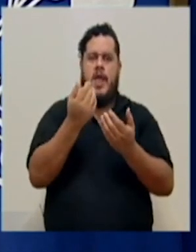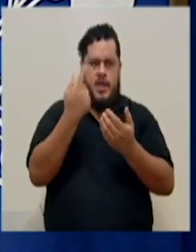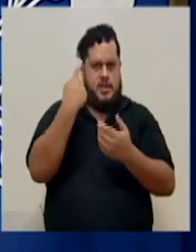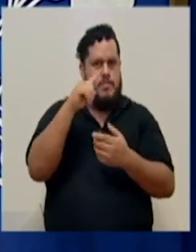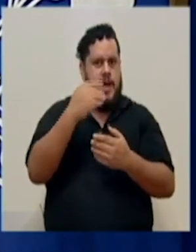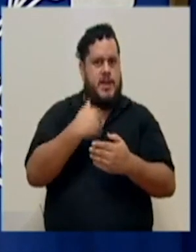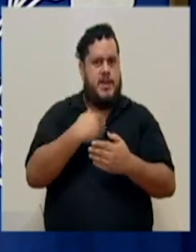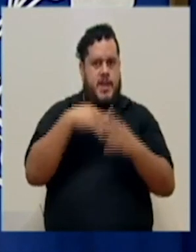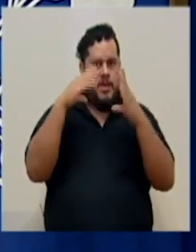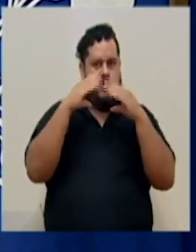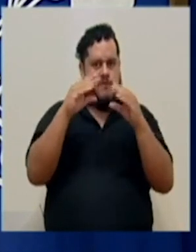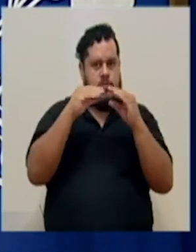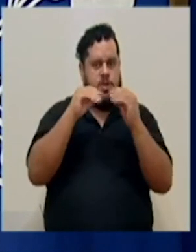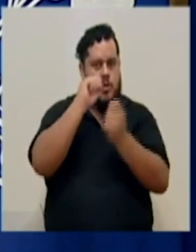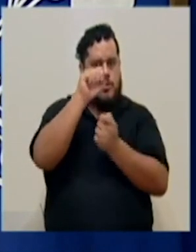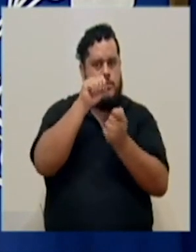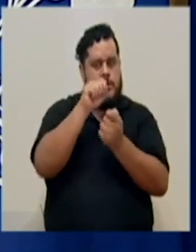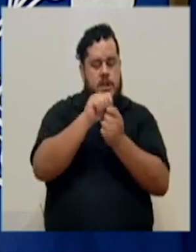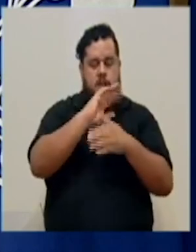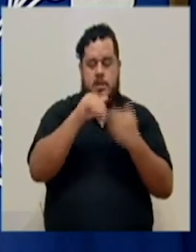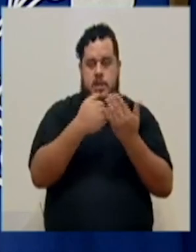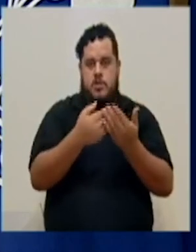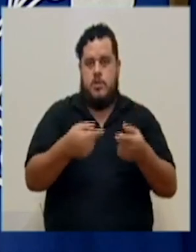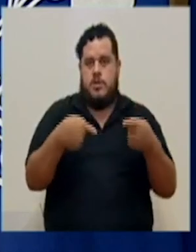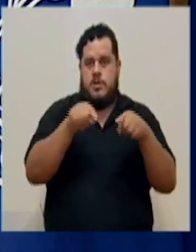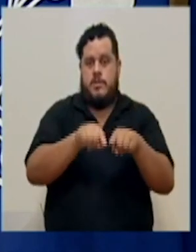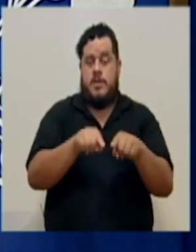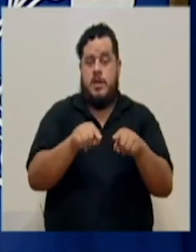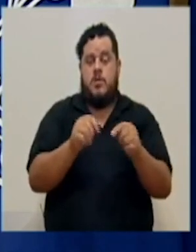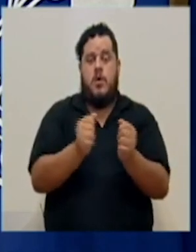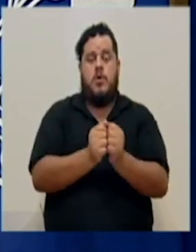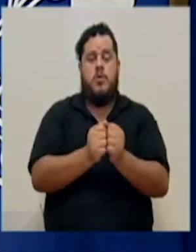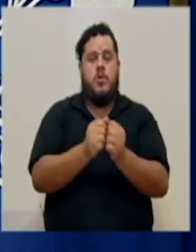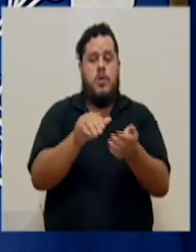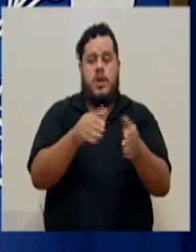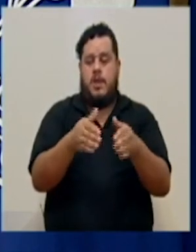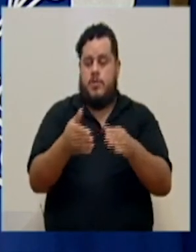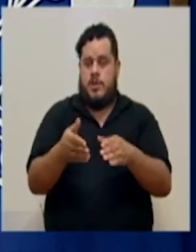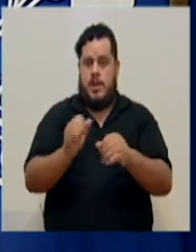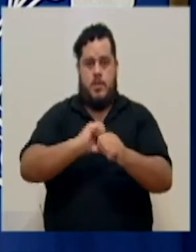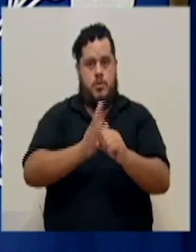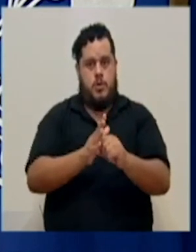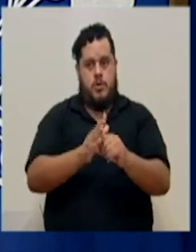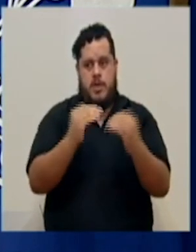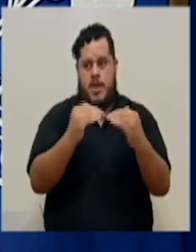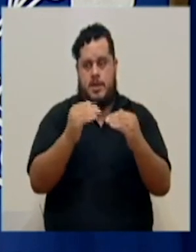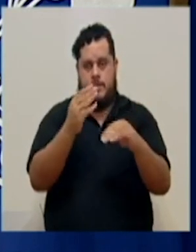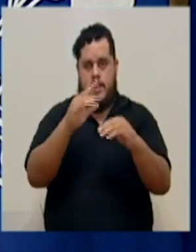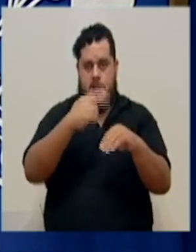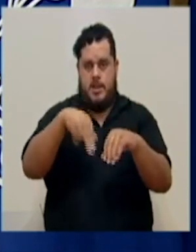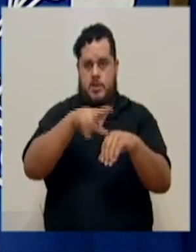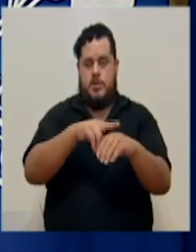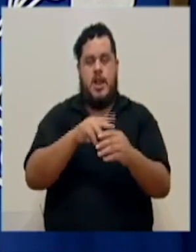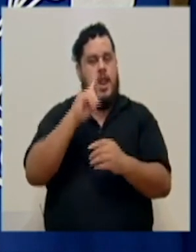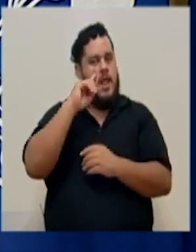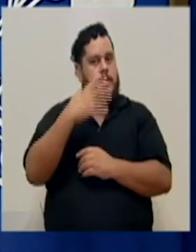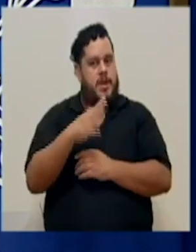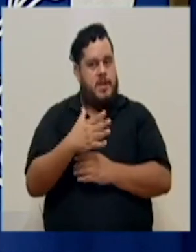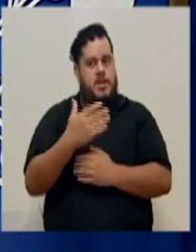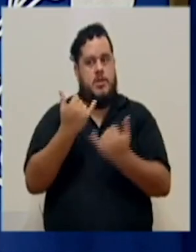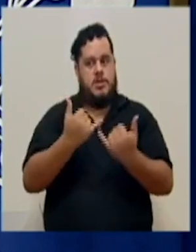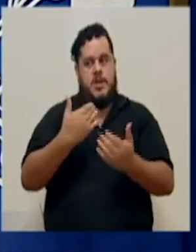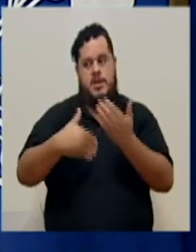exacto de lo que está ocurriendo con la mortalidad por COVID a nivel nacional. Parecido se había hecho también